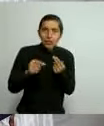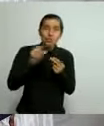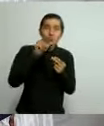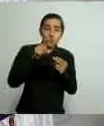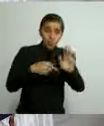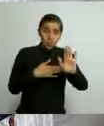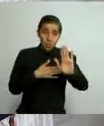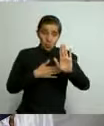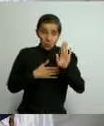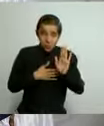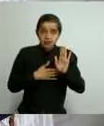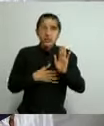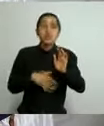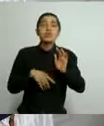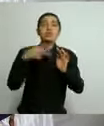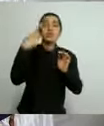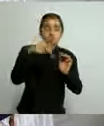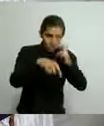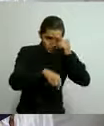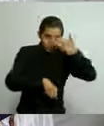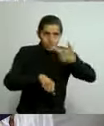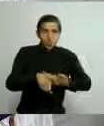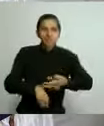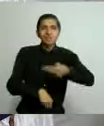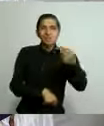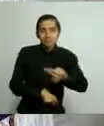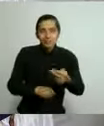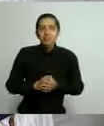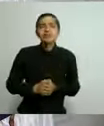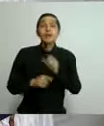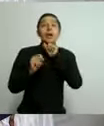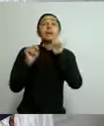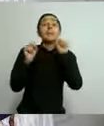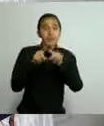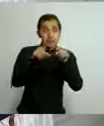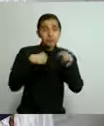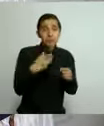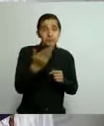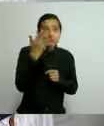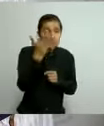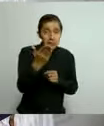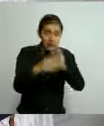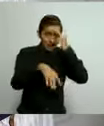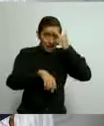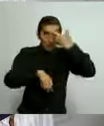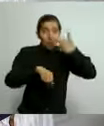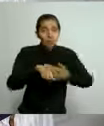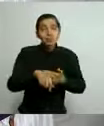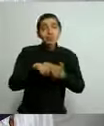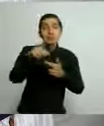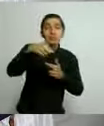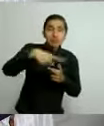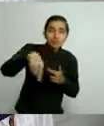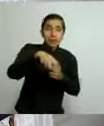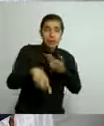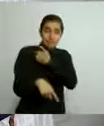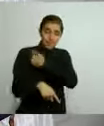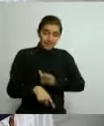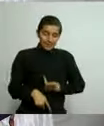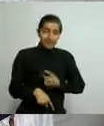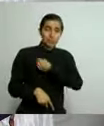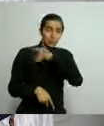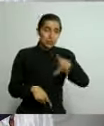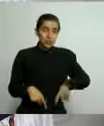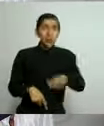compromiso y tu responsabilidad. Pido también toda la responsabilidad a las presidentas y